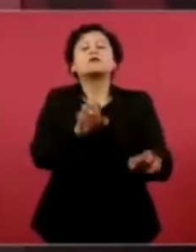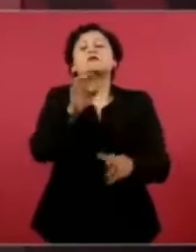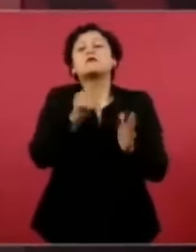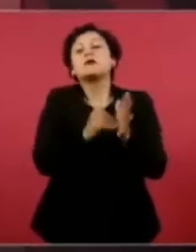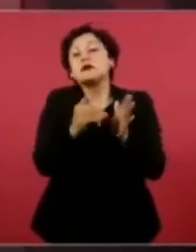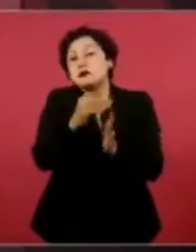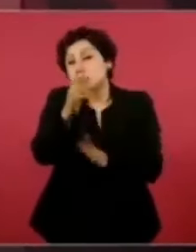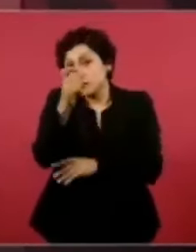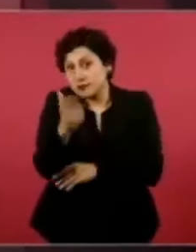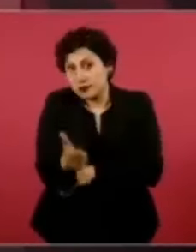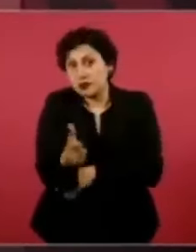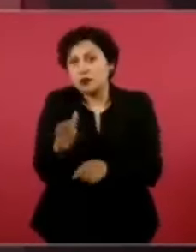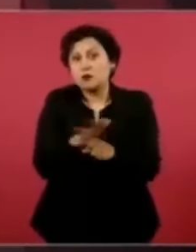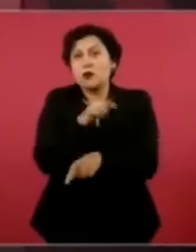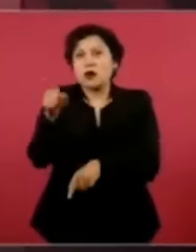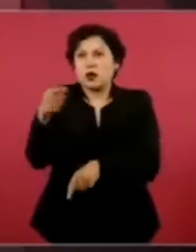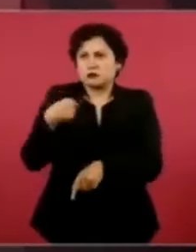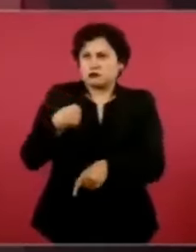Y no,